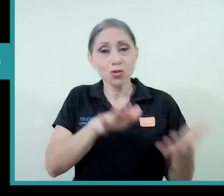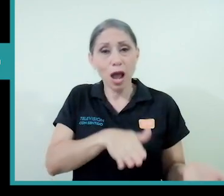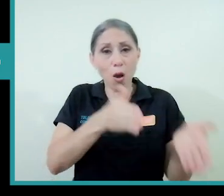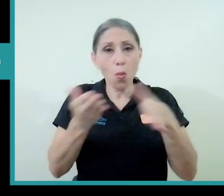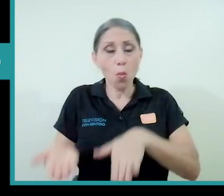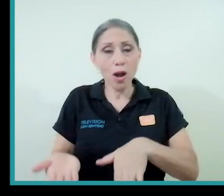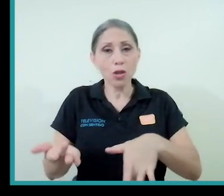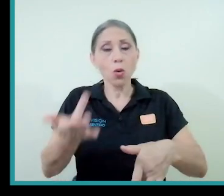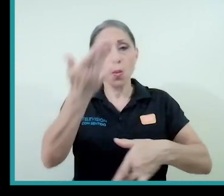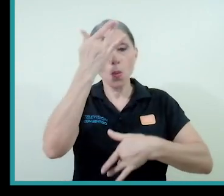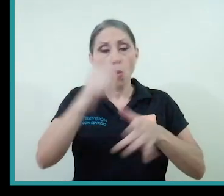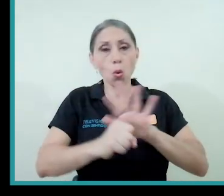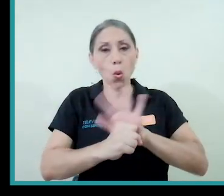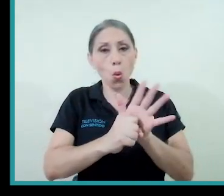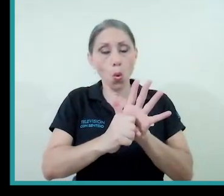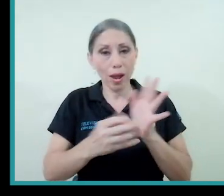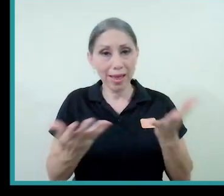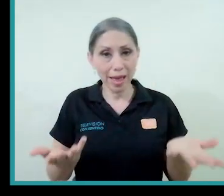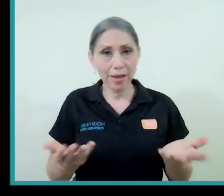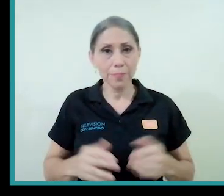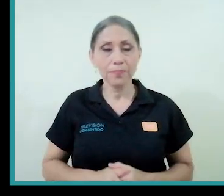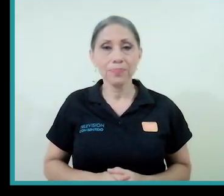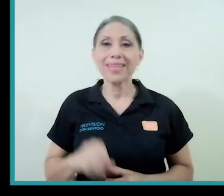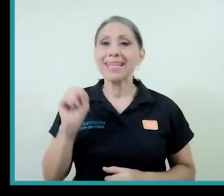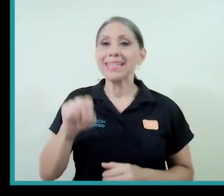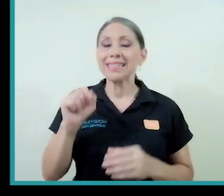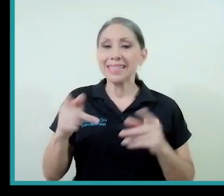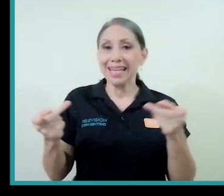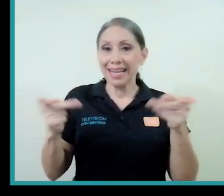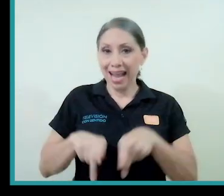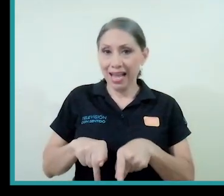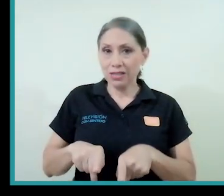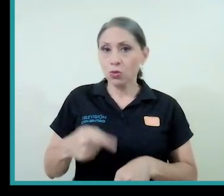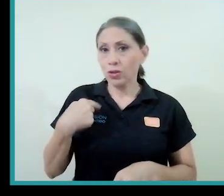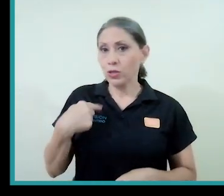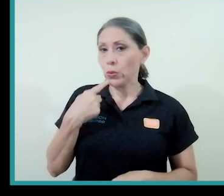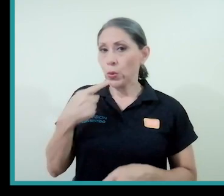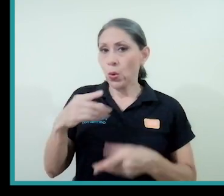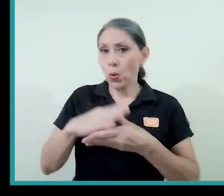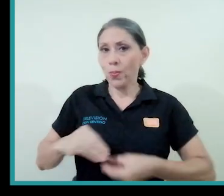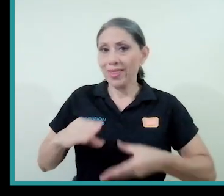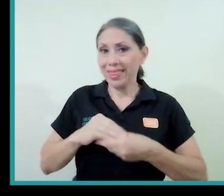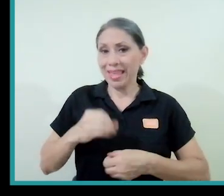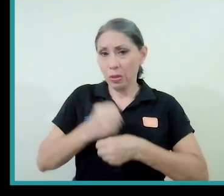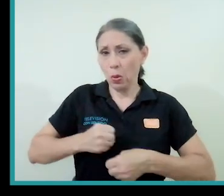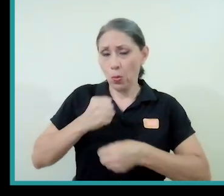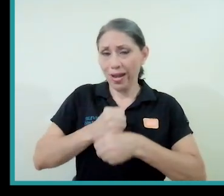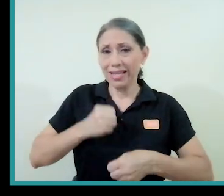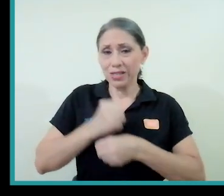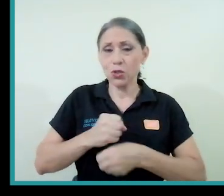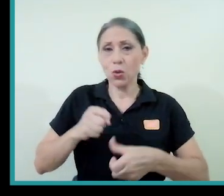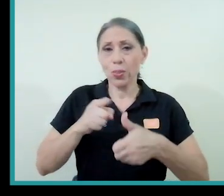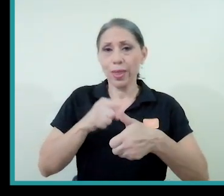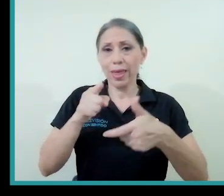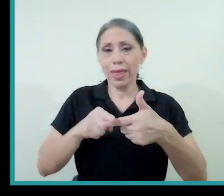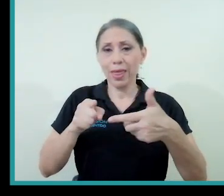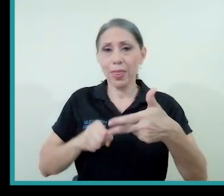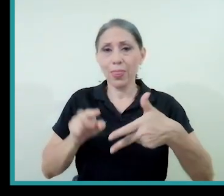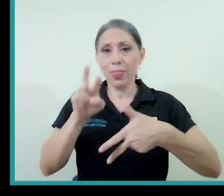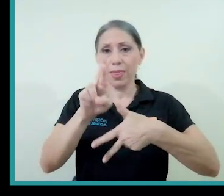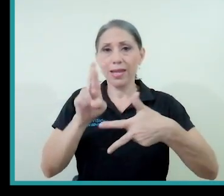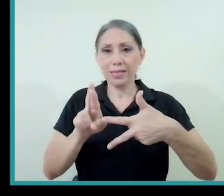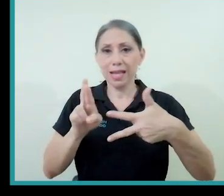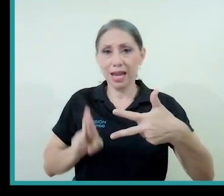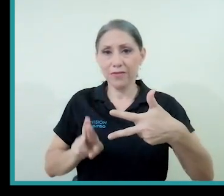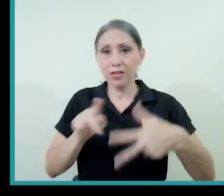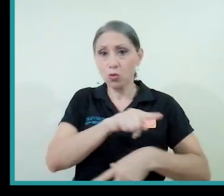Sí, en el caso este que comenté, la operación de 3Rs, ustedes podrían buscar la referencia